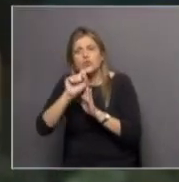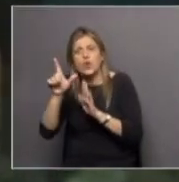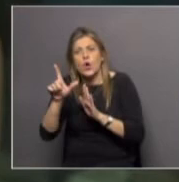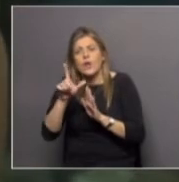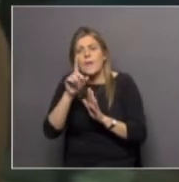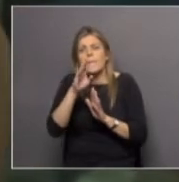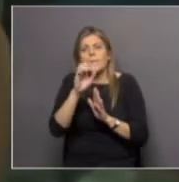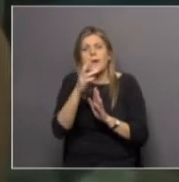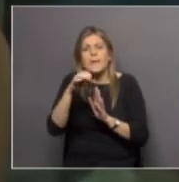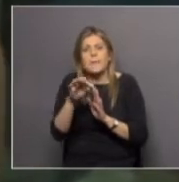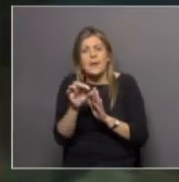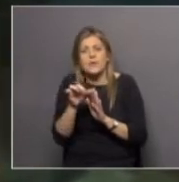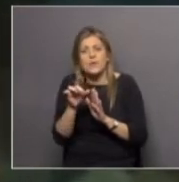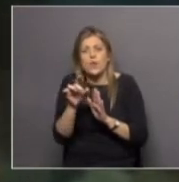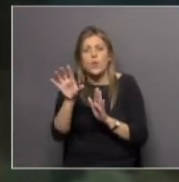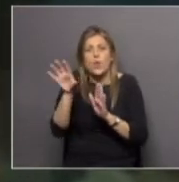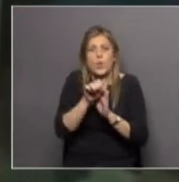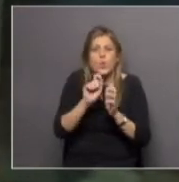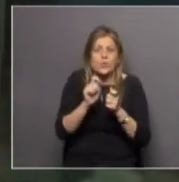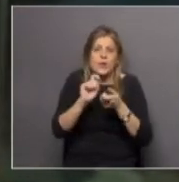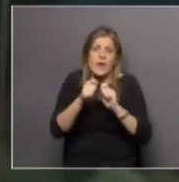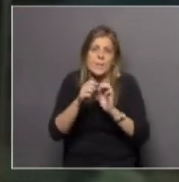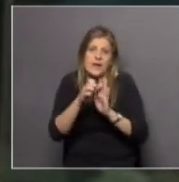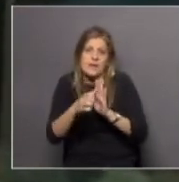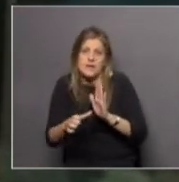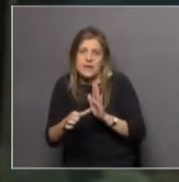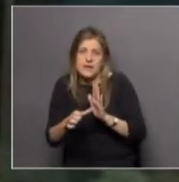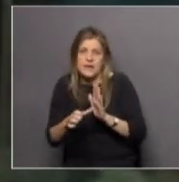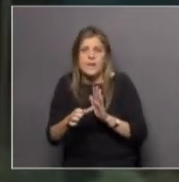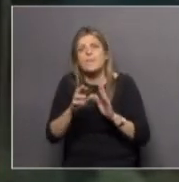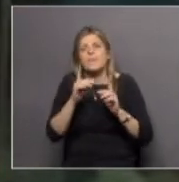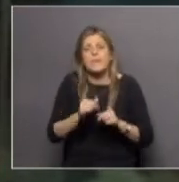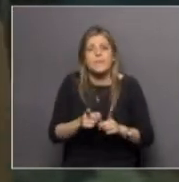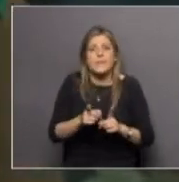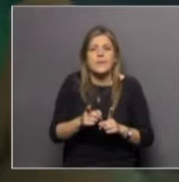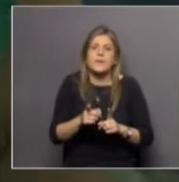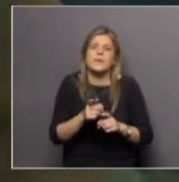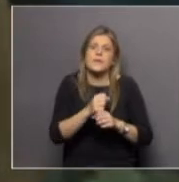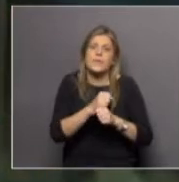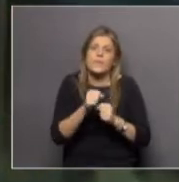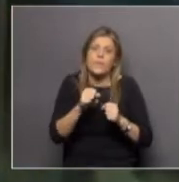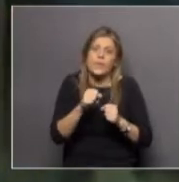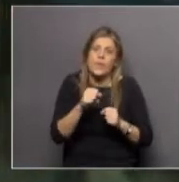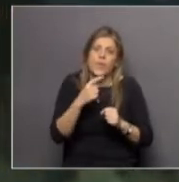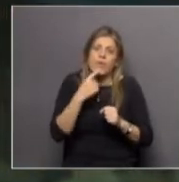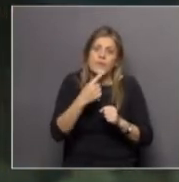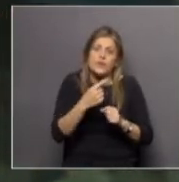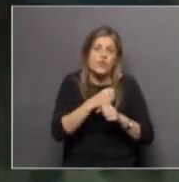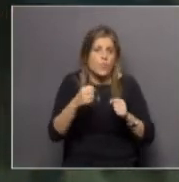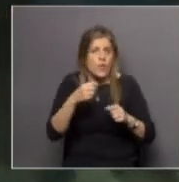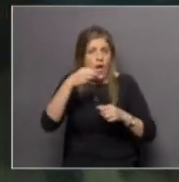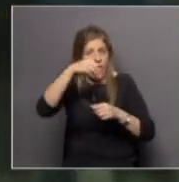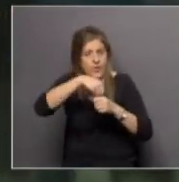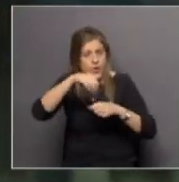tomar esa luz y transformarla en energía eléctrica. Podemos decir, bueno, pero puedo construir los pigmentos en el